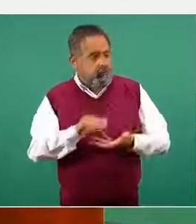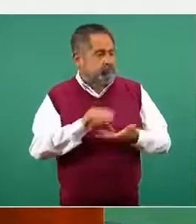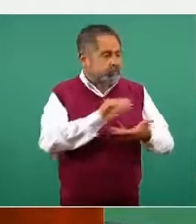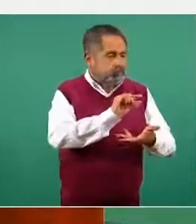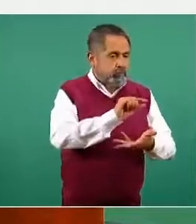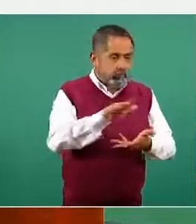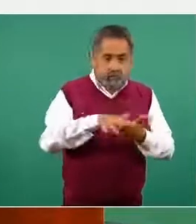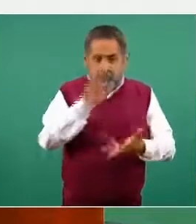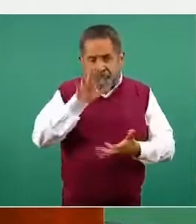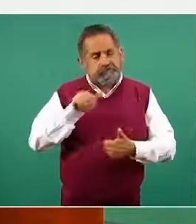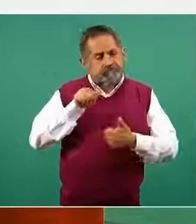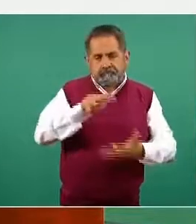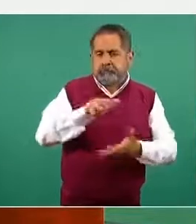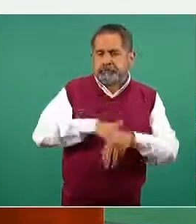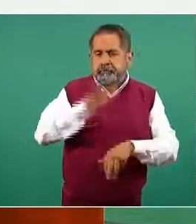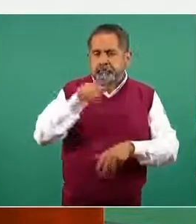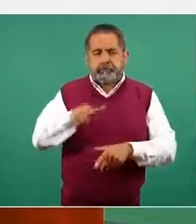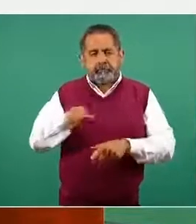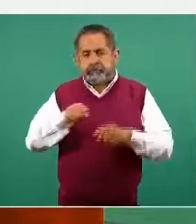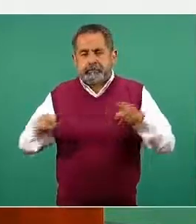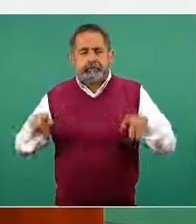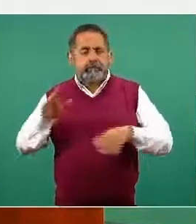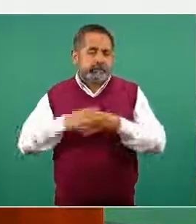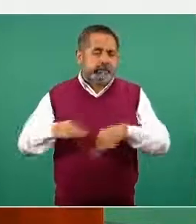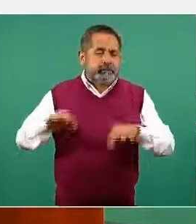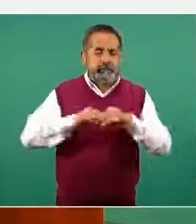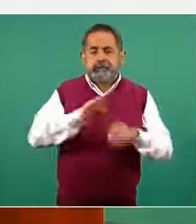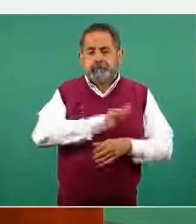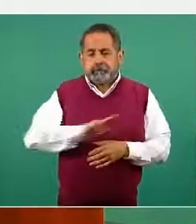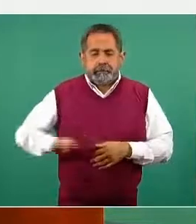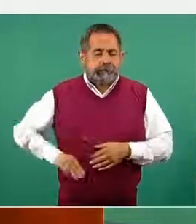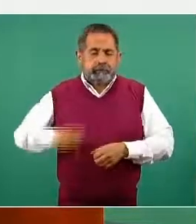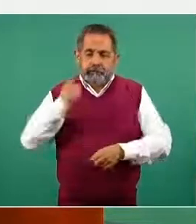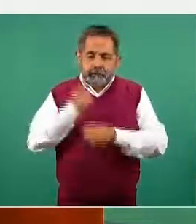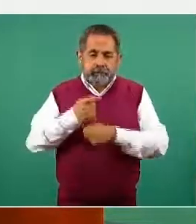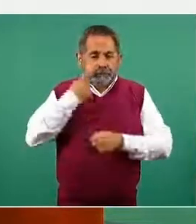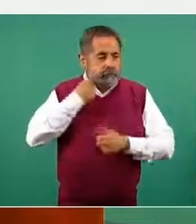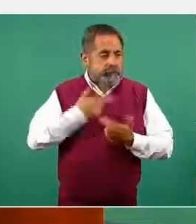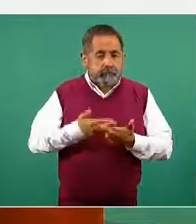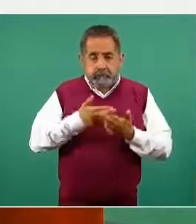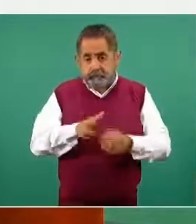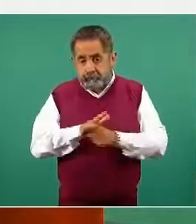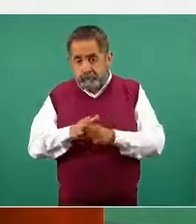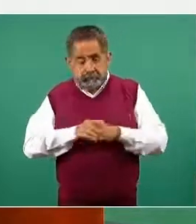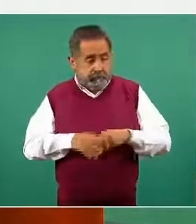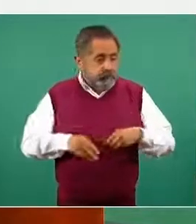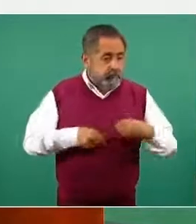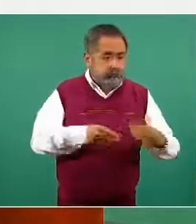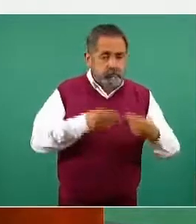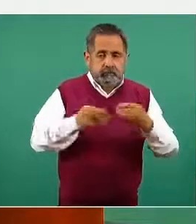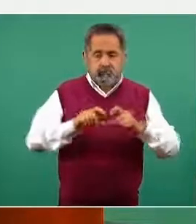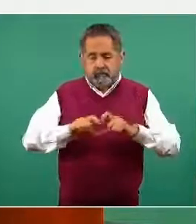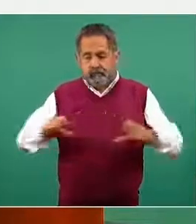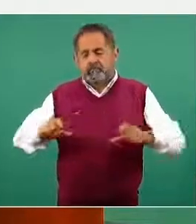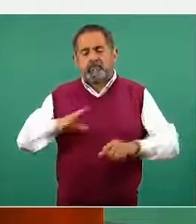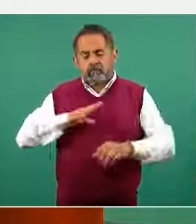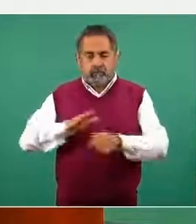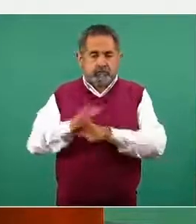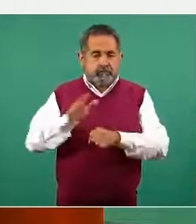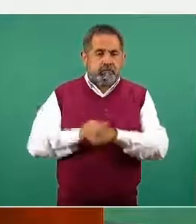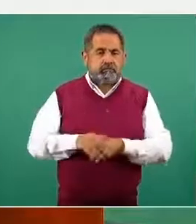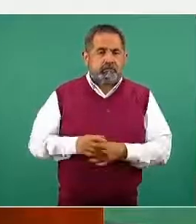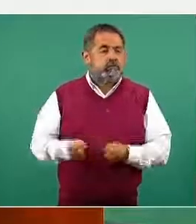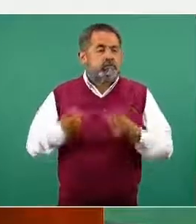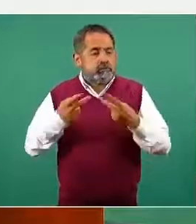Vamos a priorizar los municipios de acuerdo a la disponibilidad y proveeduría de las vacunas, a la